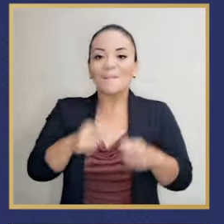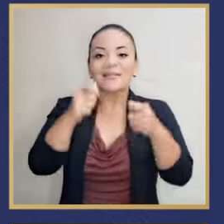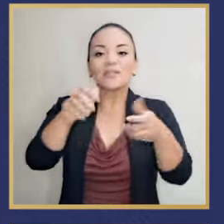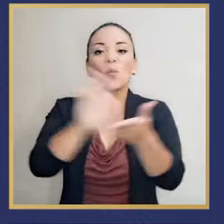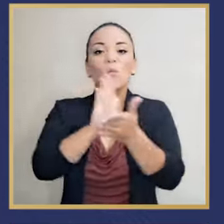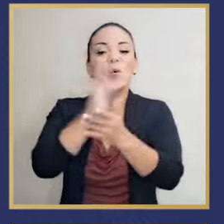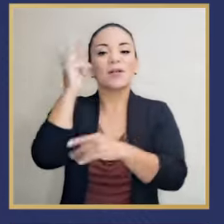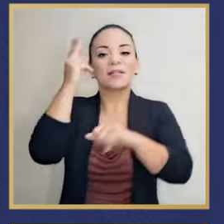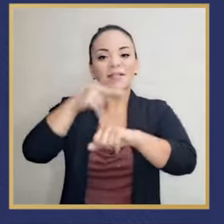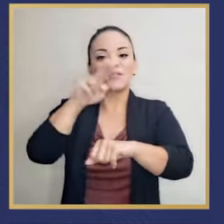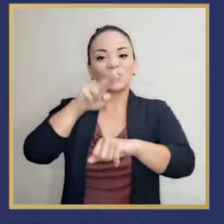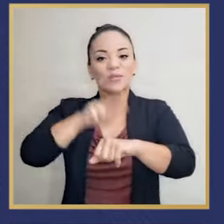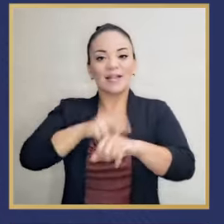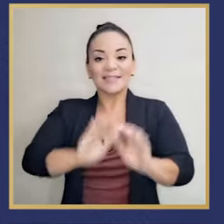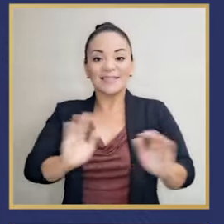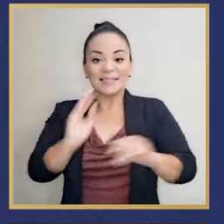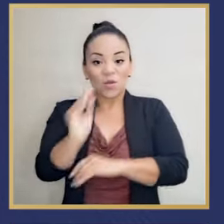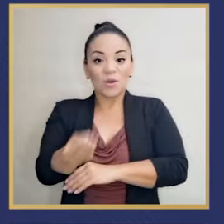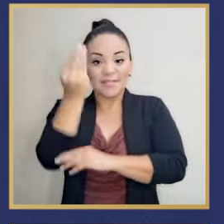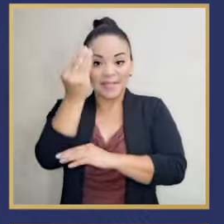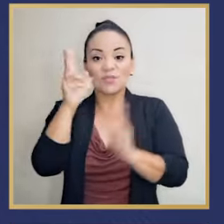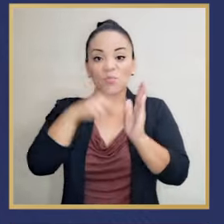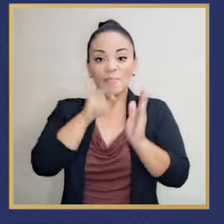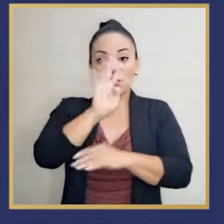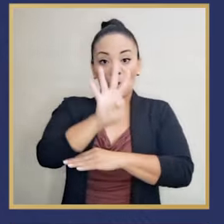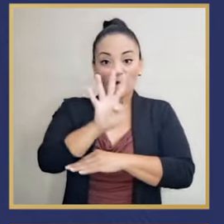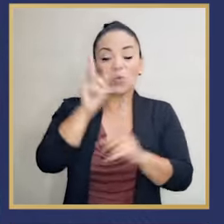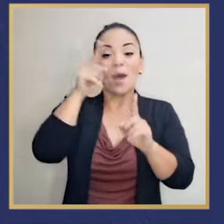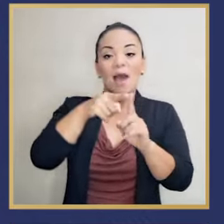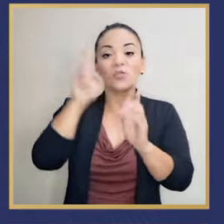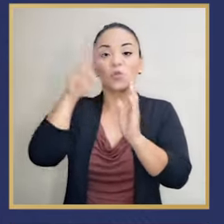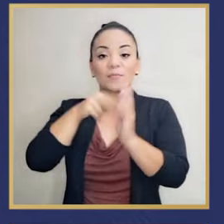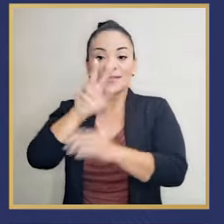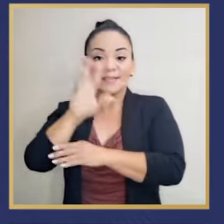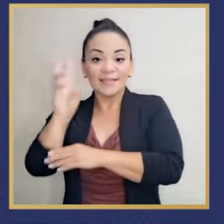¿Qué es la Política Nacional de Niñez y Adolescencia?